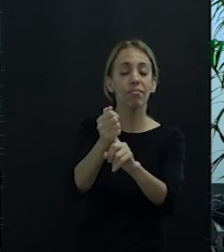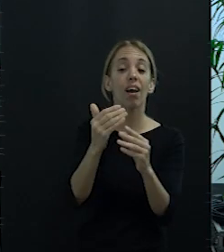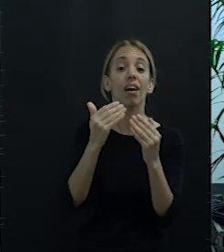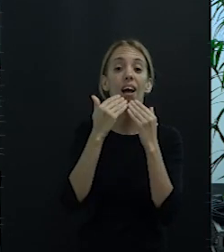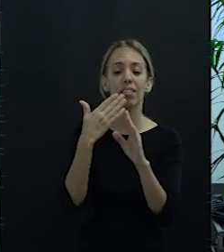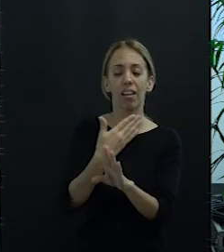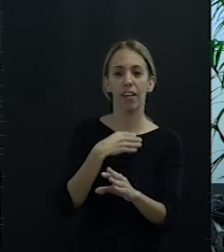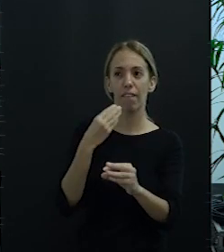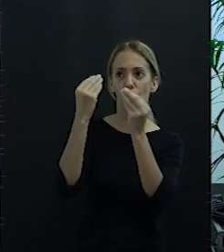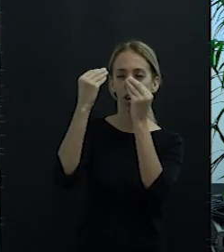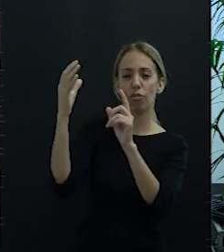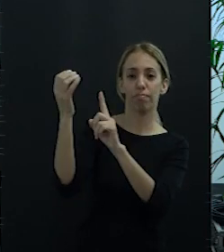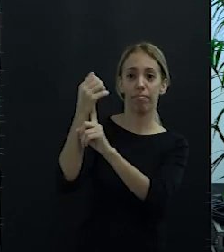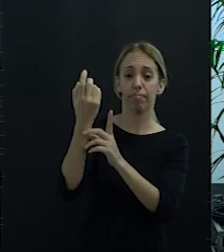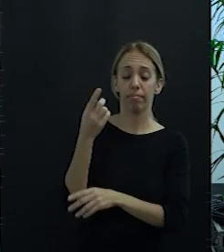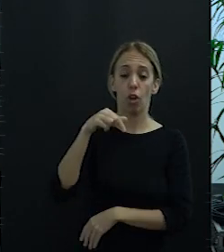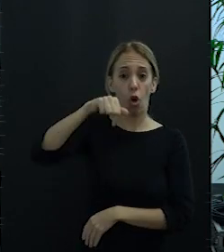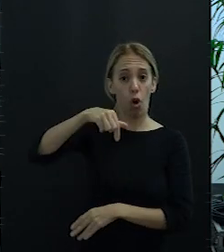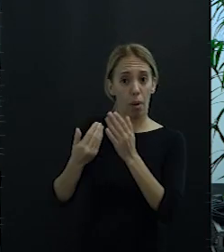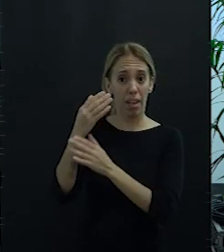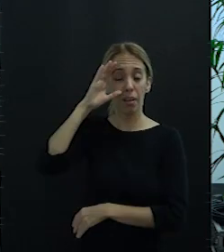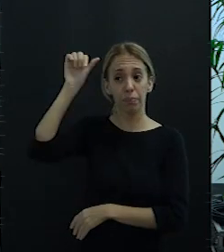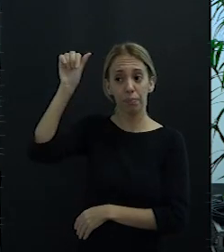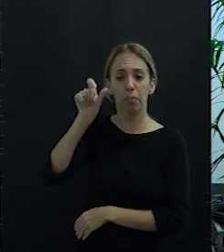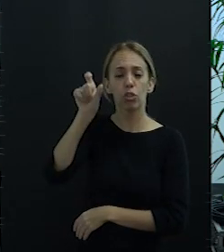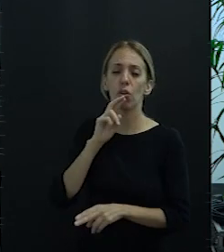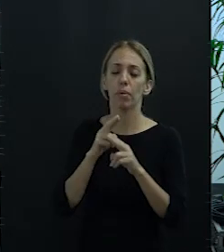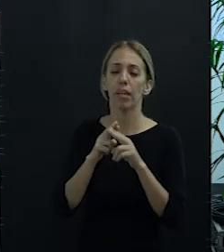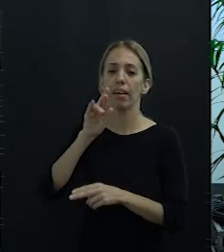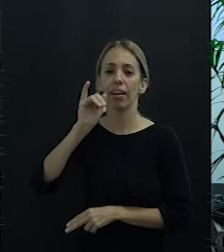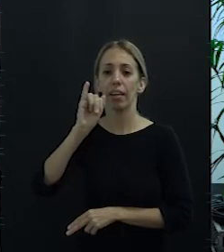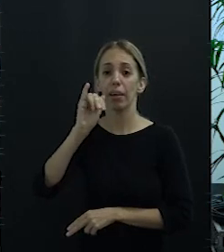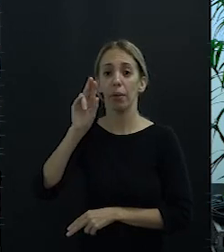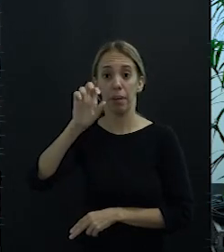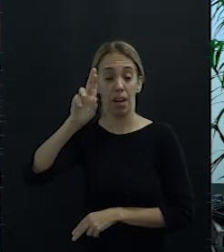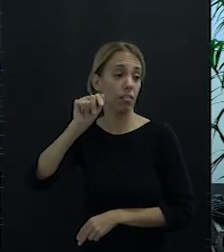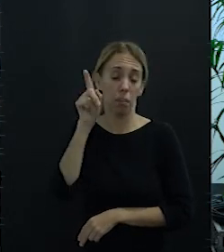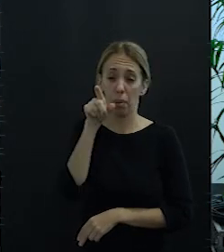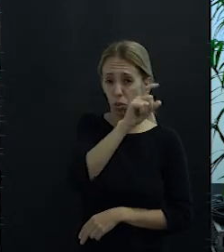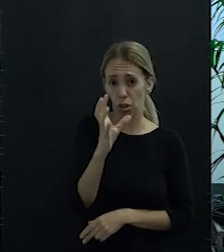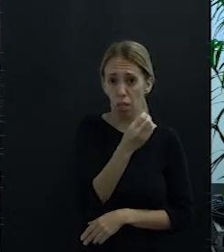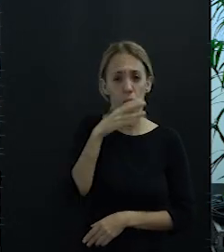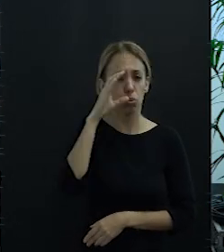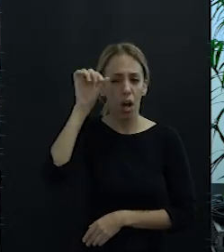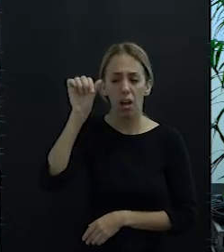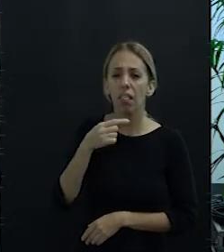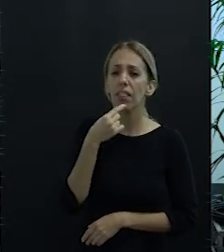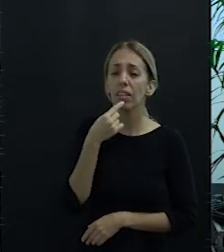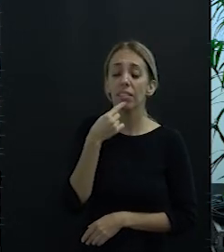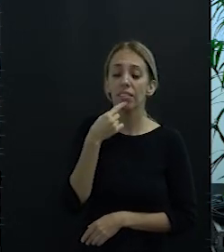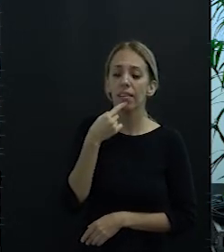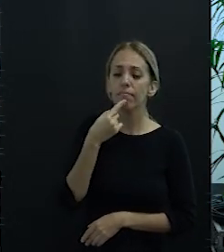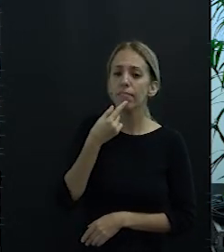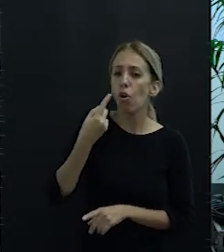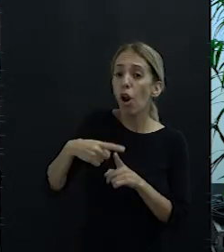después de oír esta mañana a los carpinteros de Rivera, a todos, diciendo que el elemento clave era la formación,